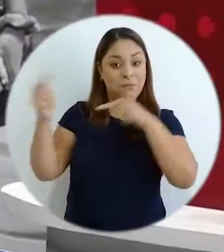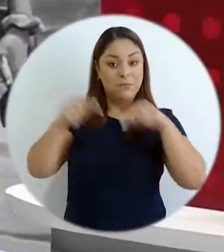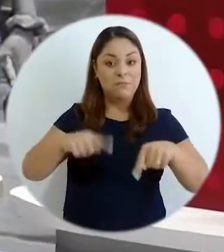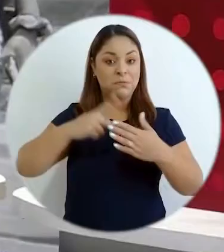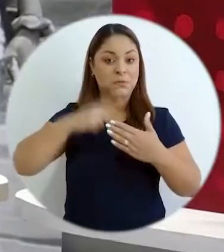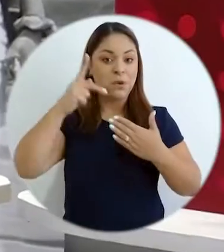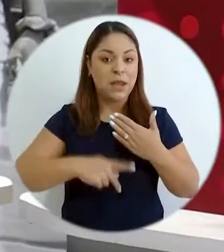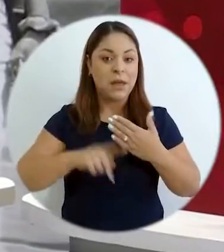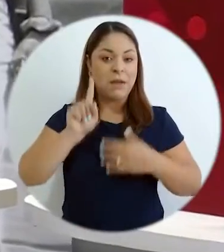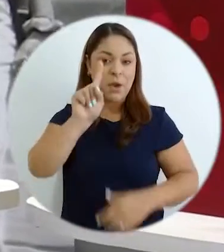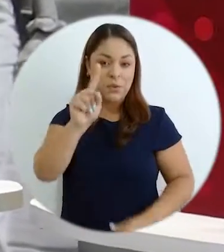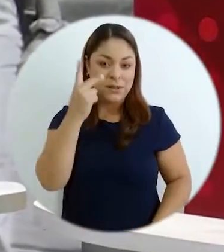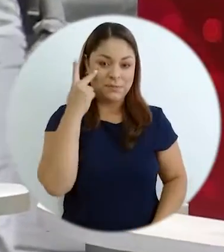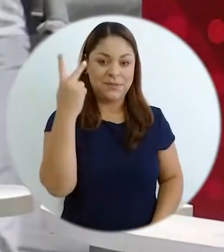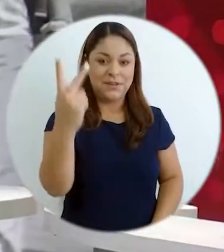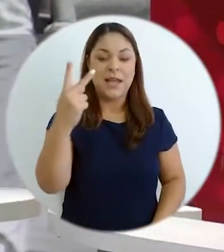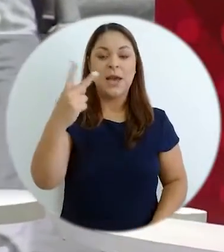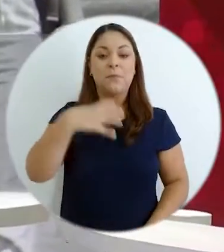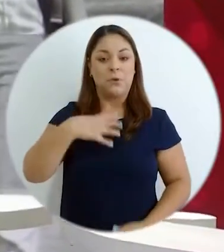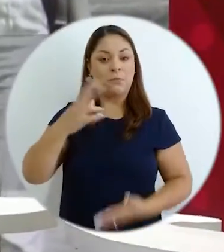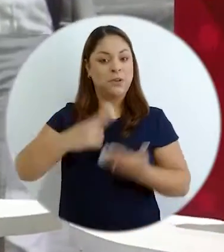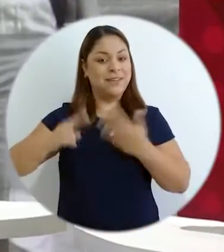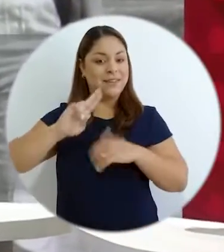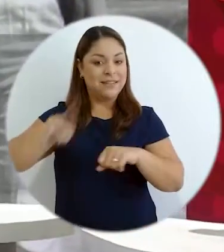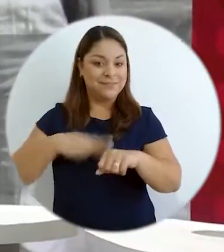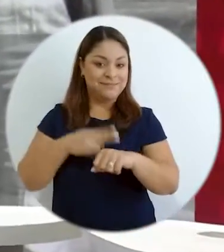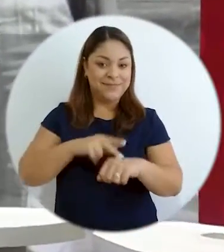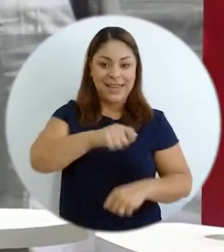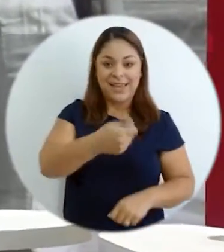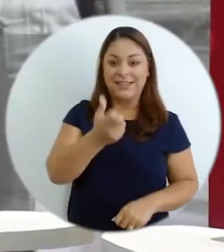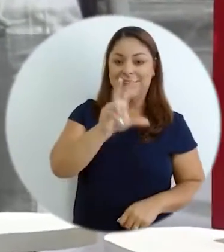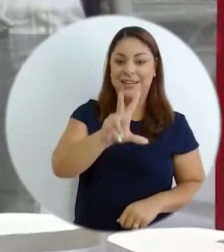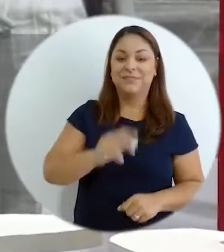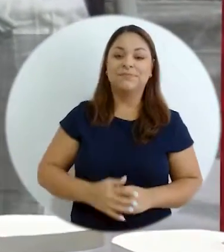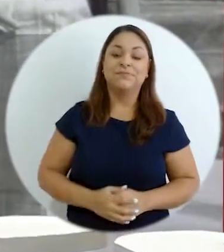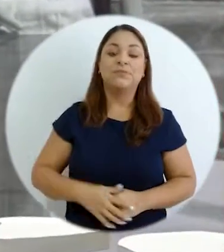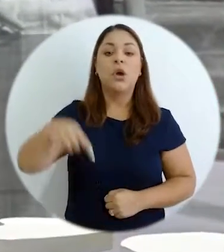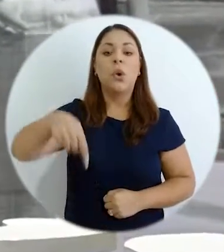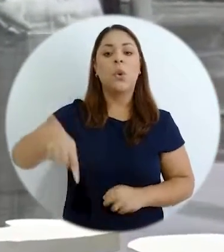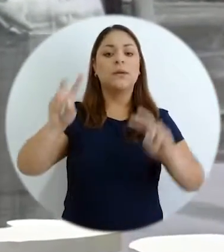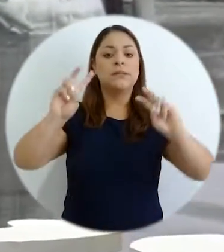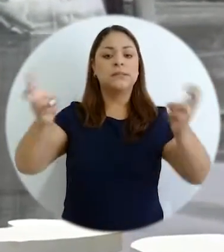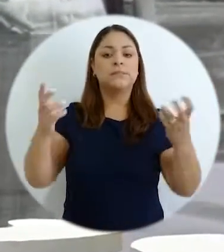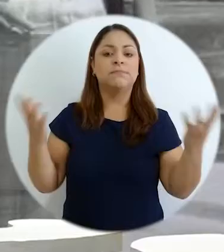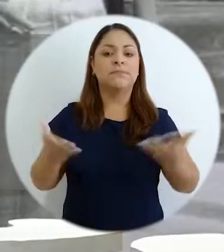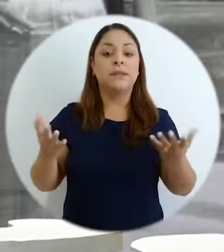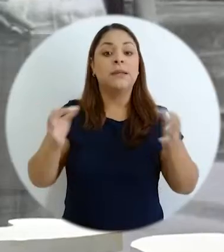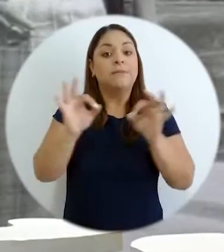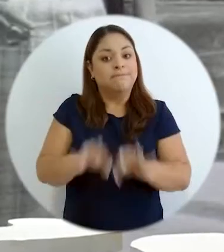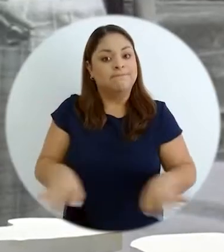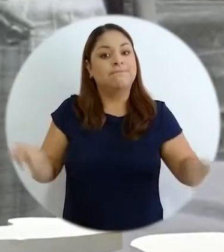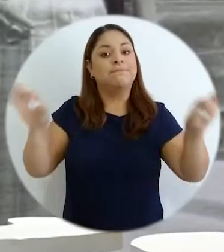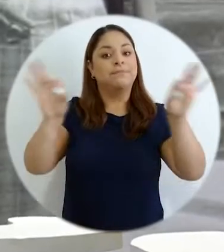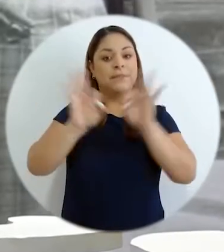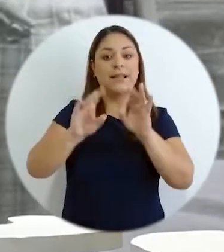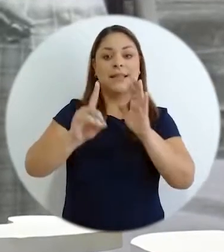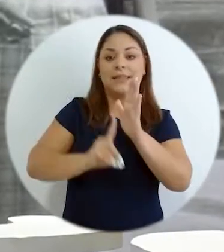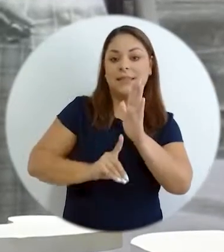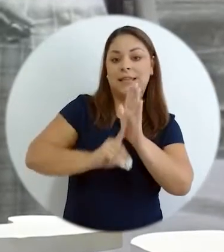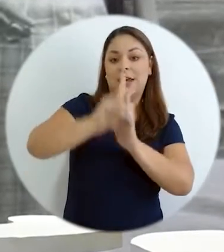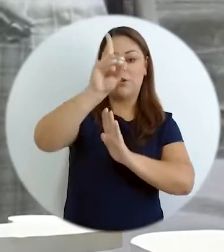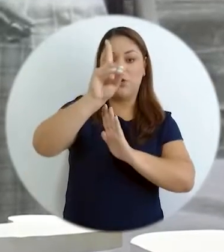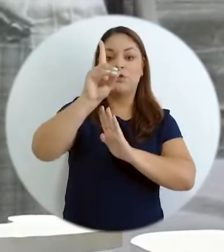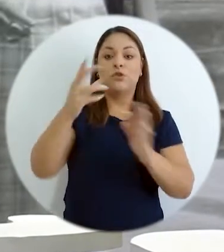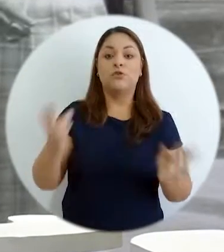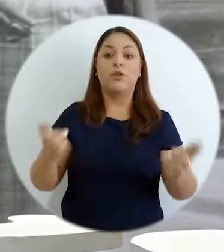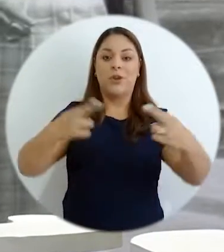Regresa usted a una mirada del programa de la Universidad Nacional y de Sinar, que sea hoy con el tema de la importancia del desarrollo